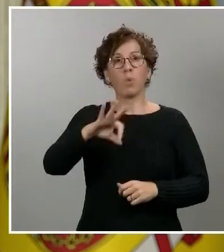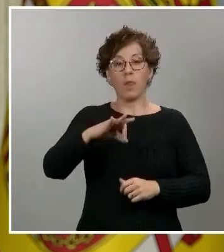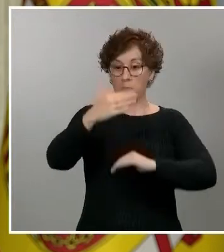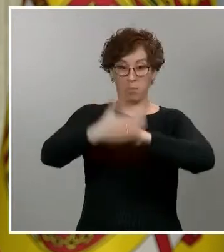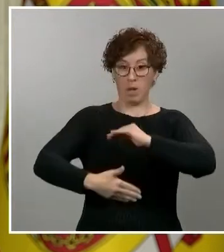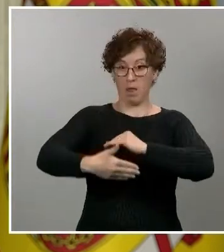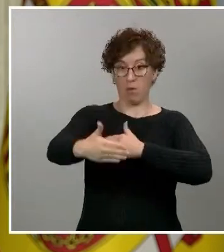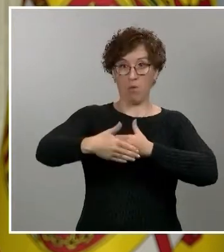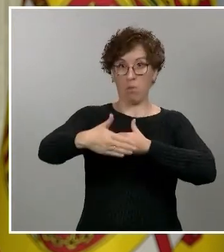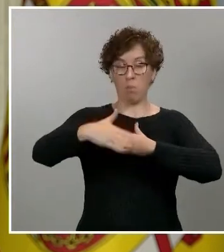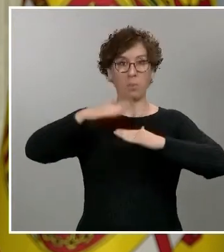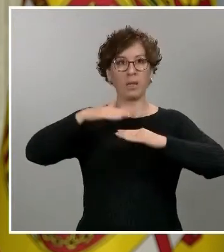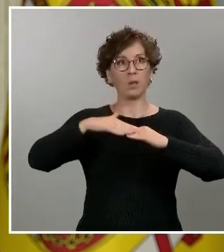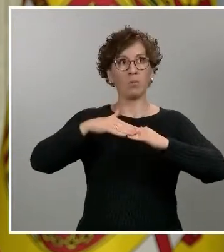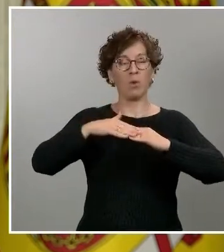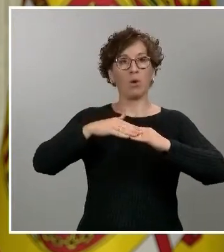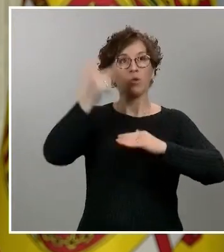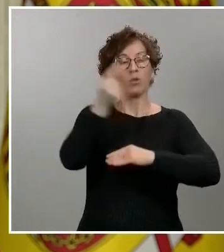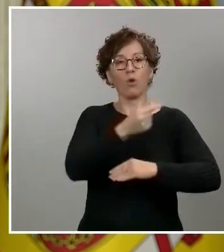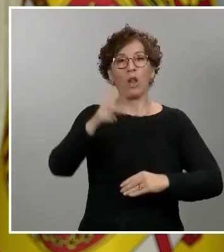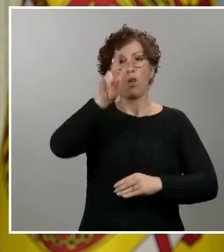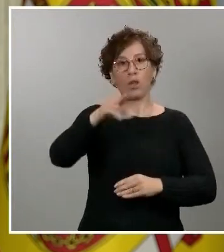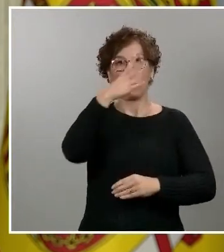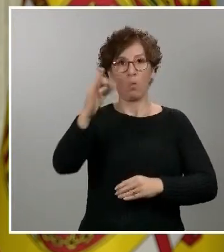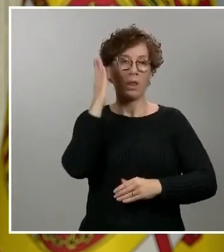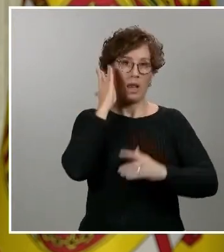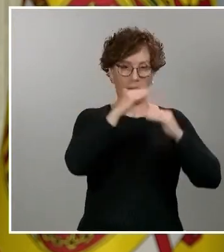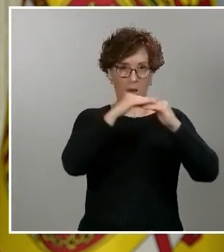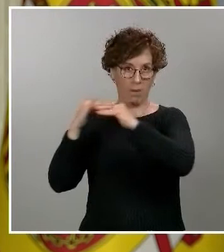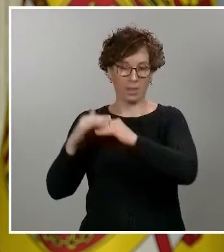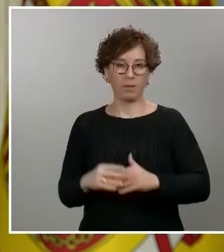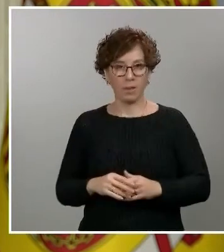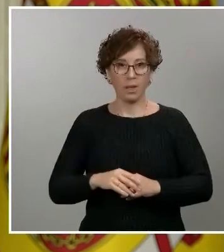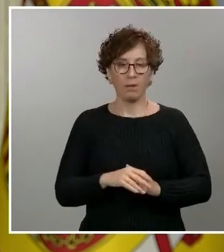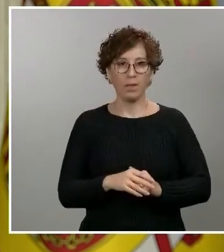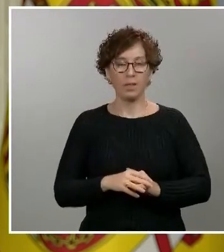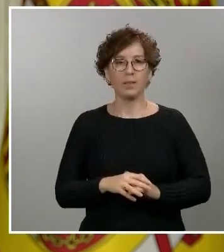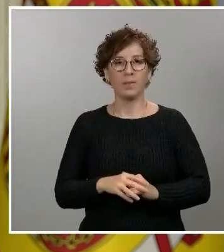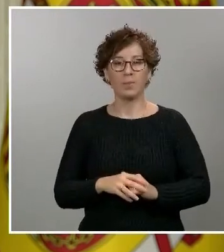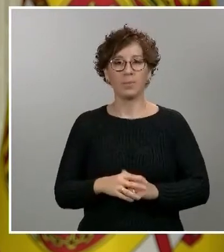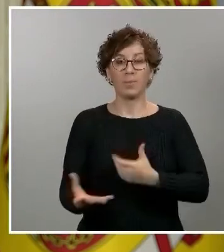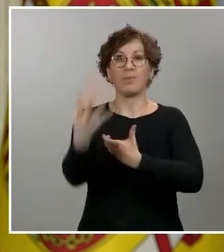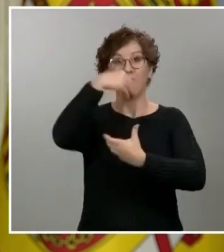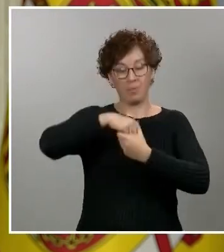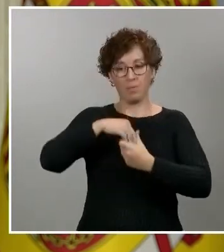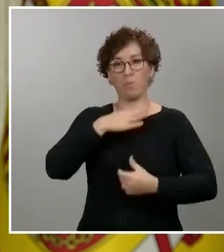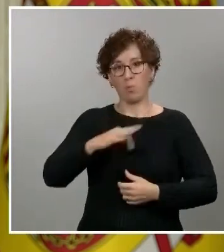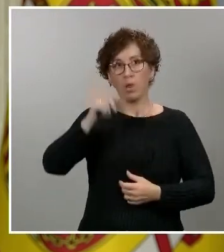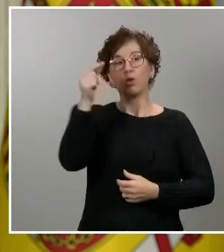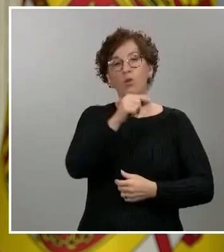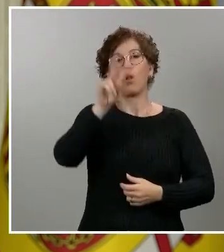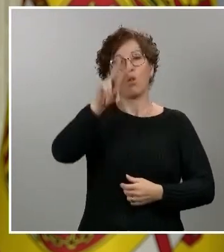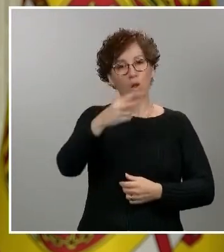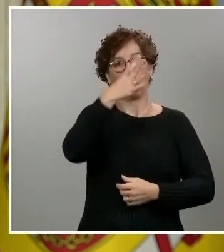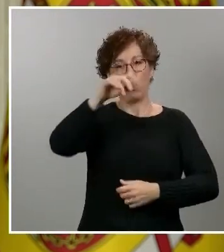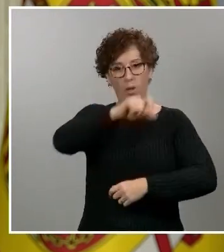hasta 250 camas. Estas instalaciones podrán albergar a un total de 250 enfermos en una primera fase